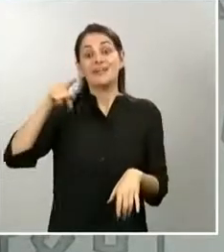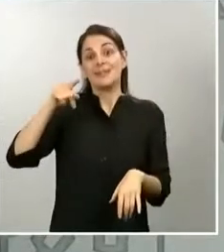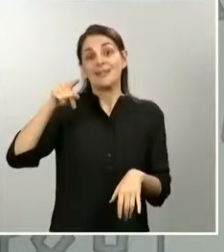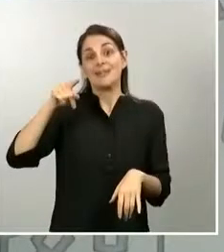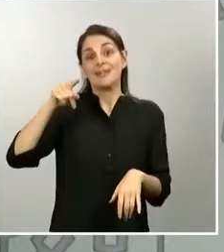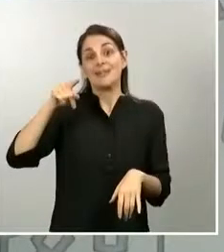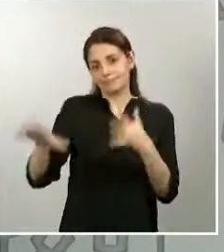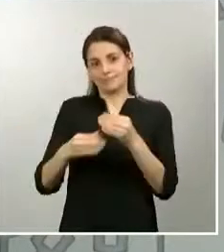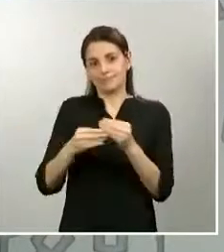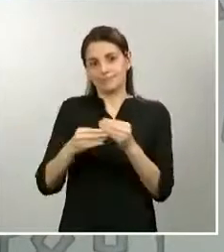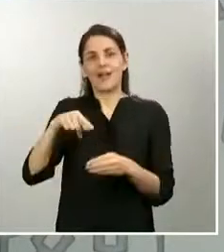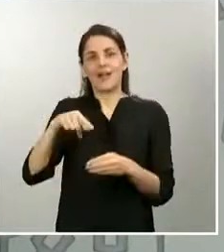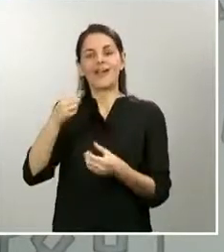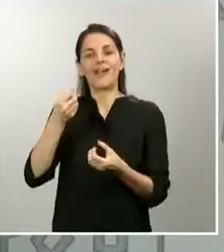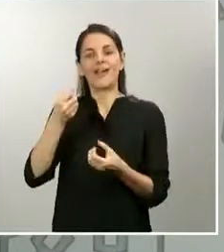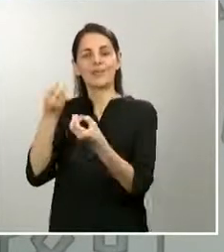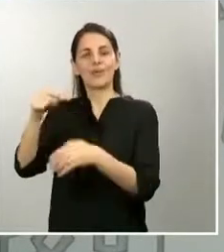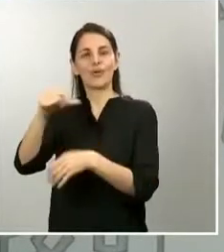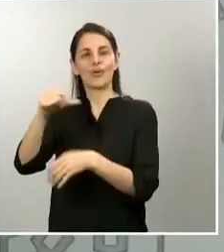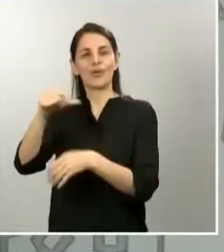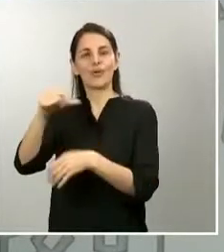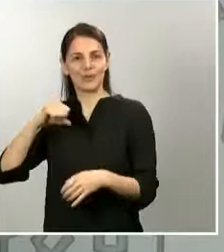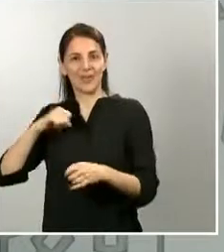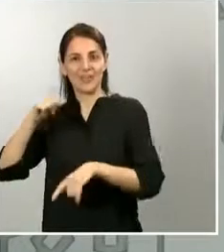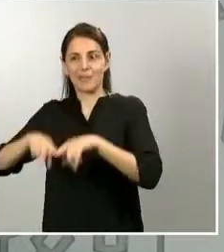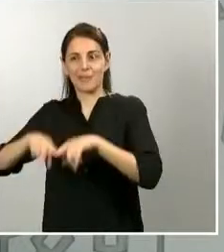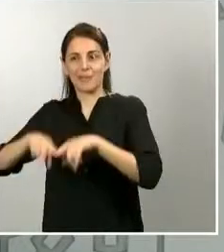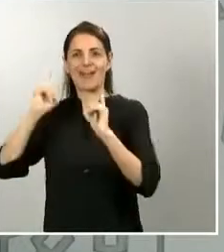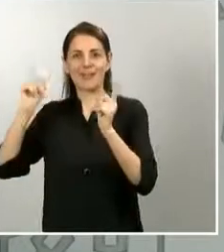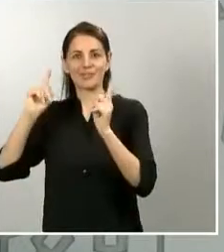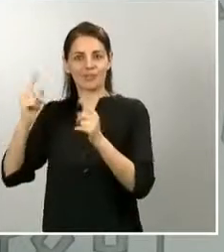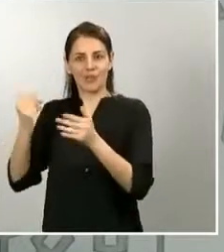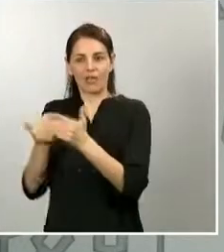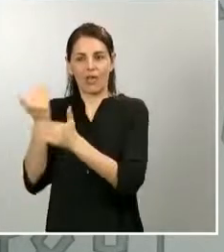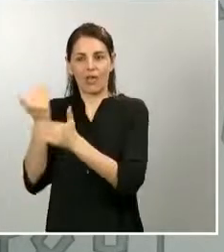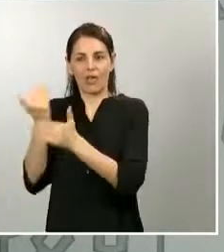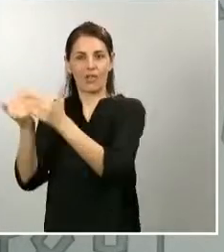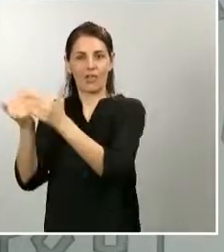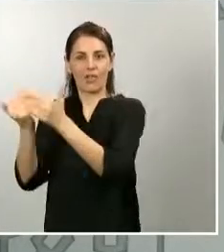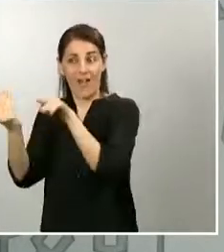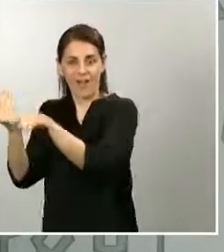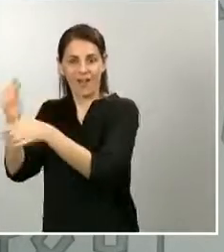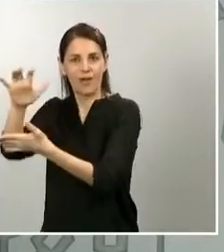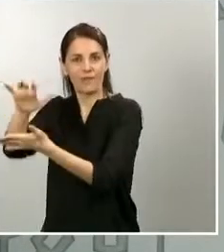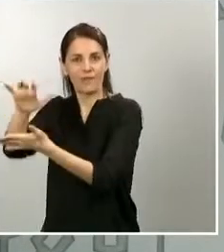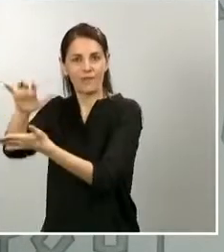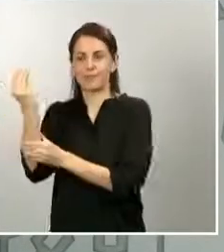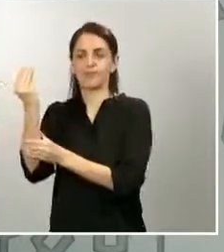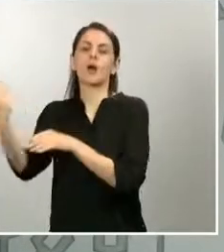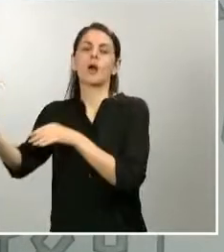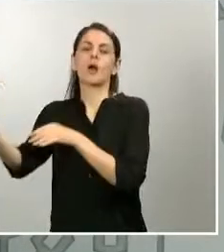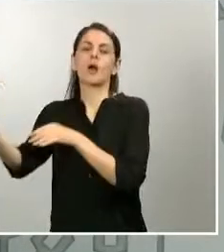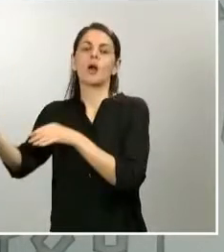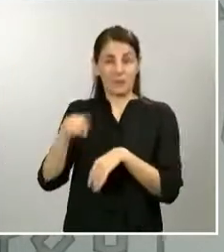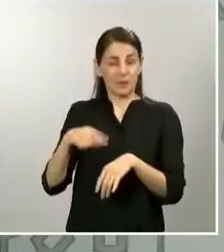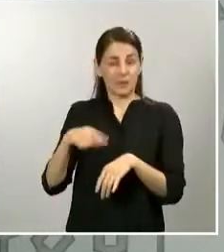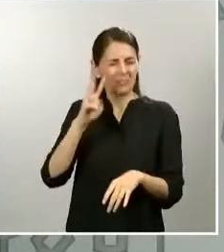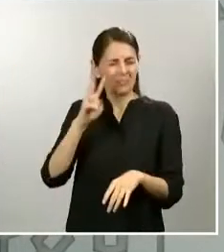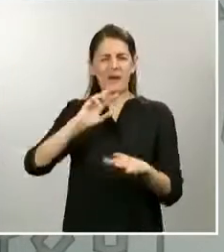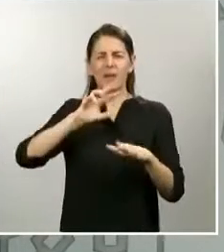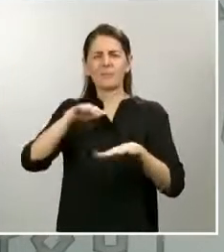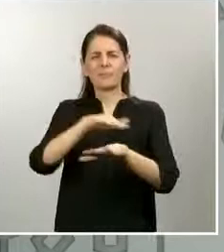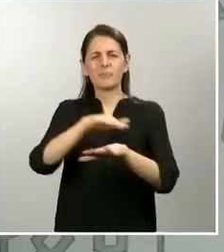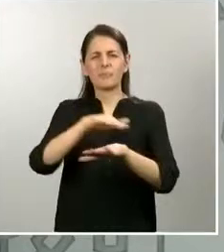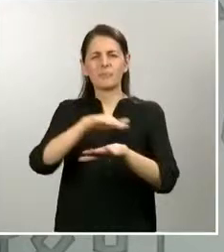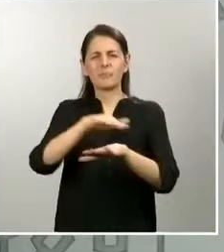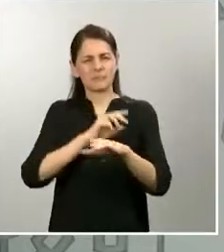que también se están sacando cada día informes sobre ello en la página web del Ministerio, hechos por el Centro Nacional de Epidemiología,